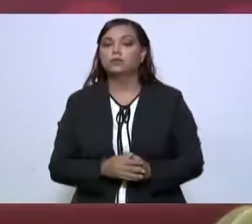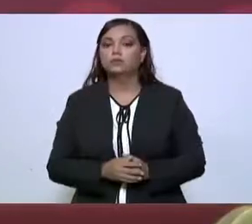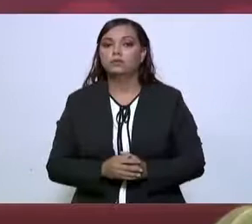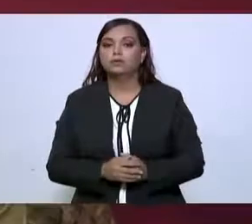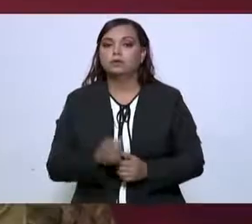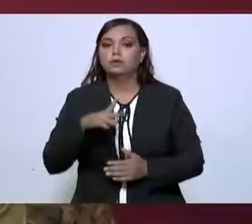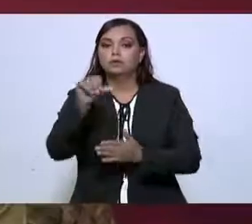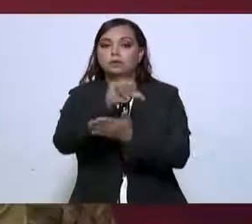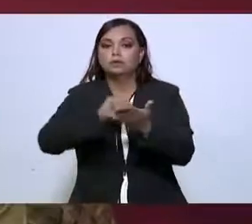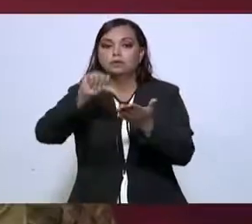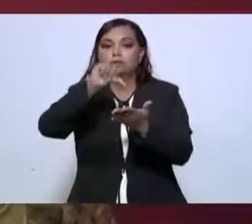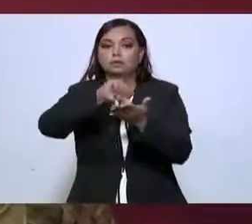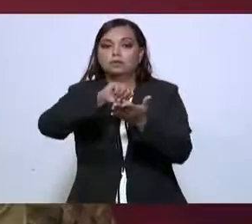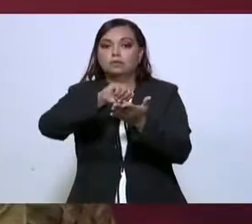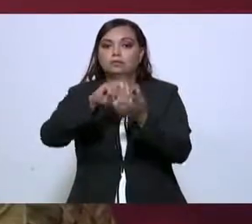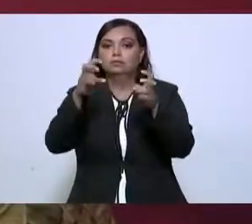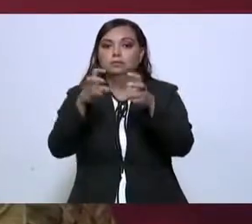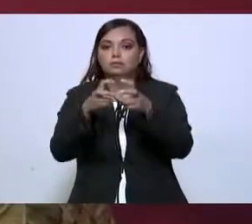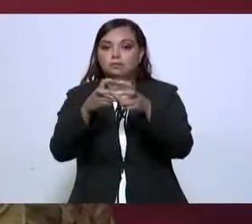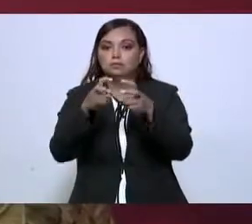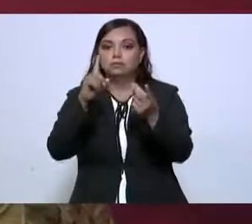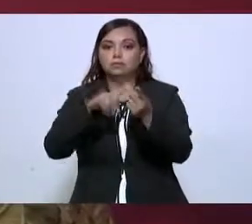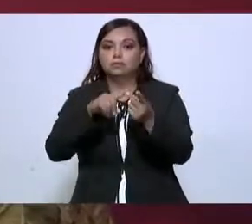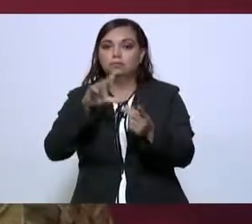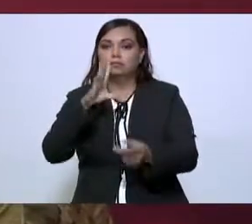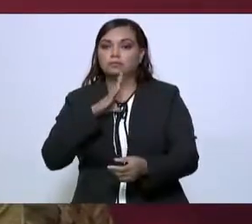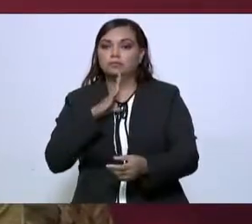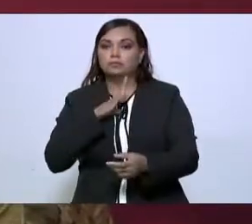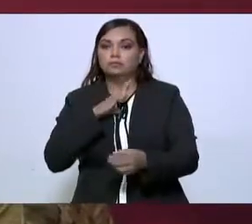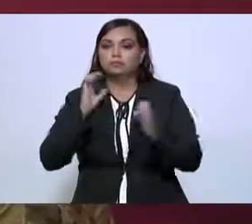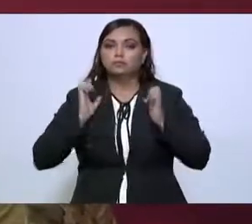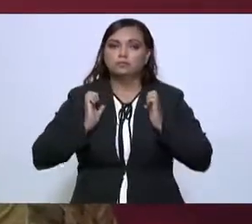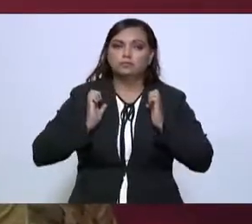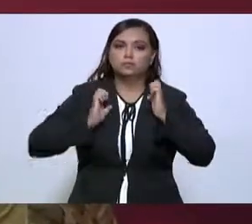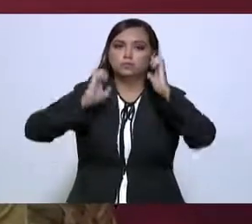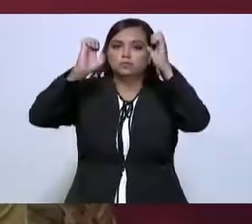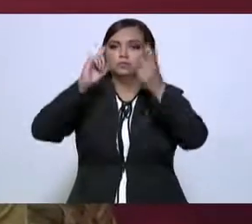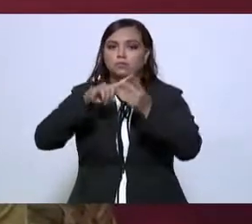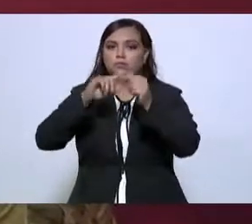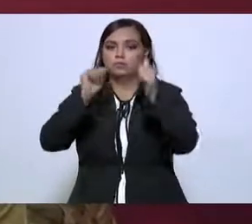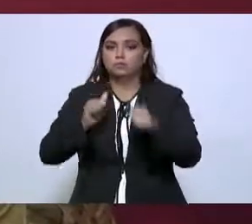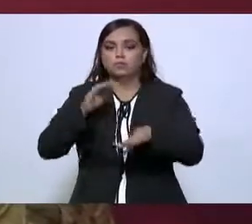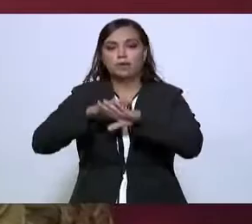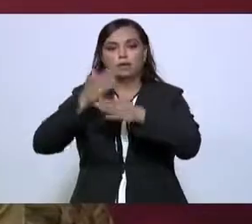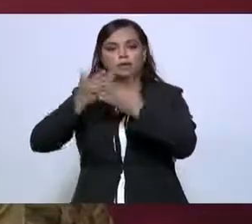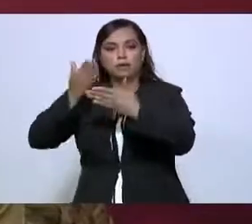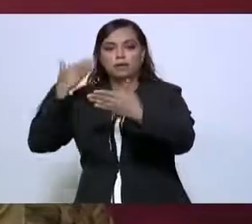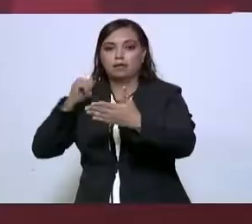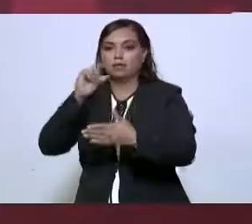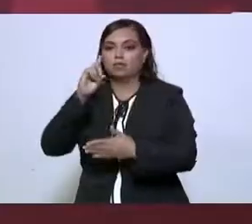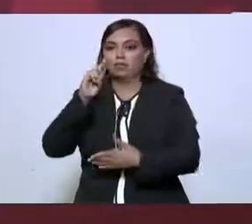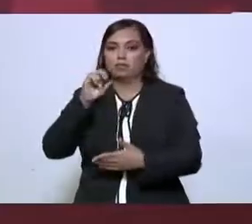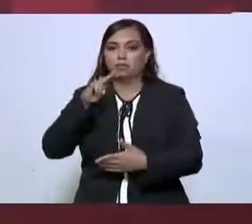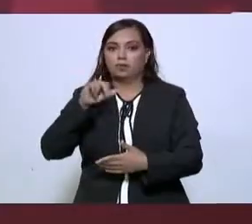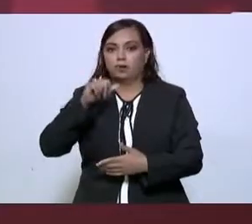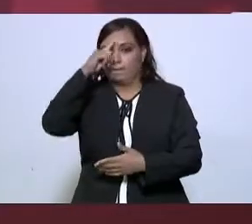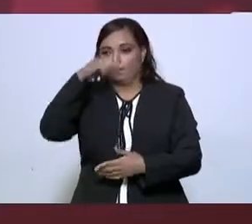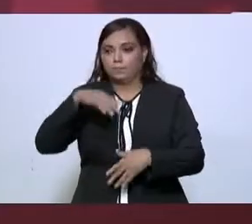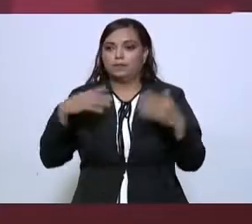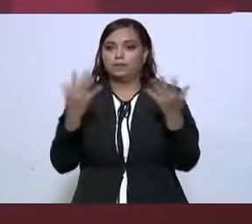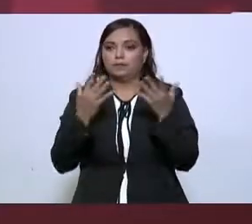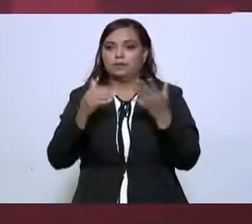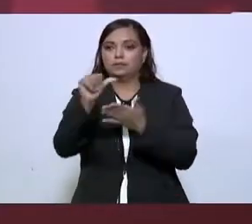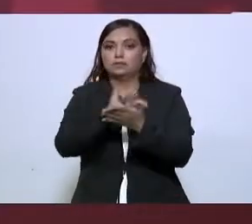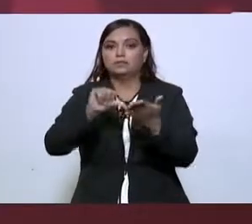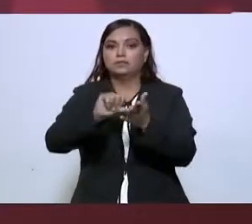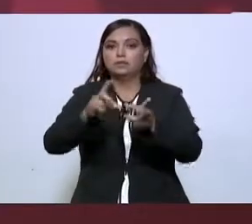centro de Tampico, donde hay unos edificios, donde estaba la antigua aduana, para hacerlo ahí un